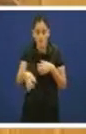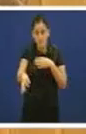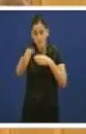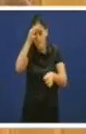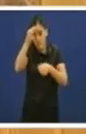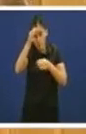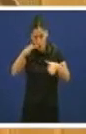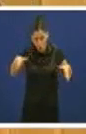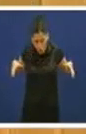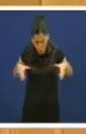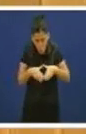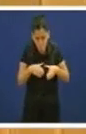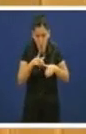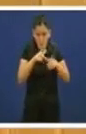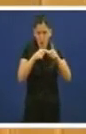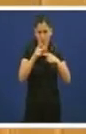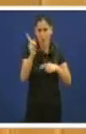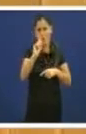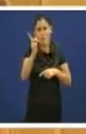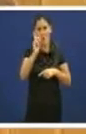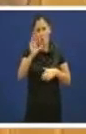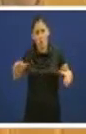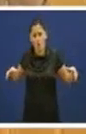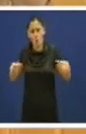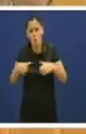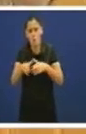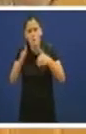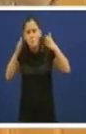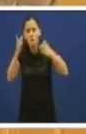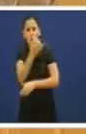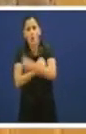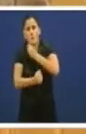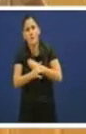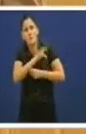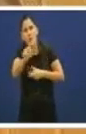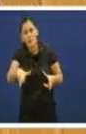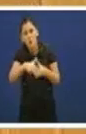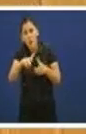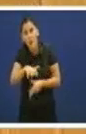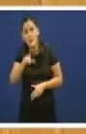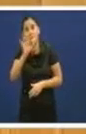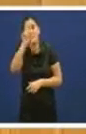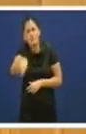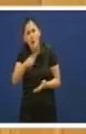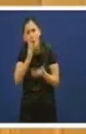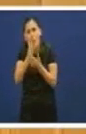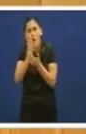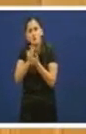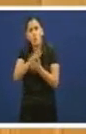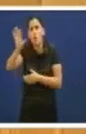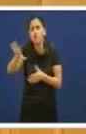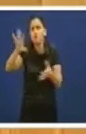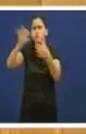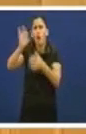BNK, sino do Consello Económico Social, inclusive estudios da propia Unión Europea que ve con preocupación